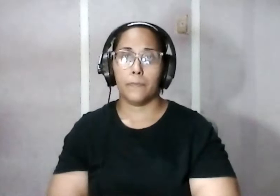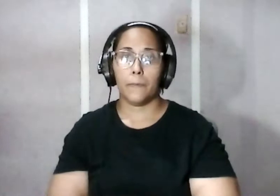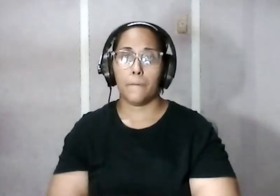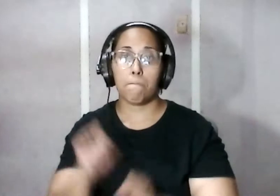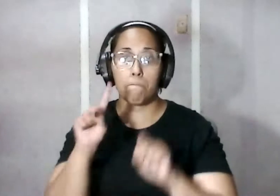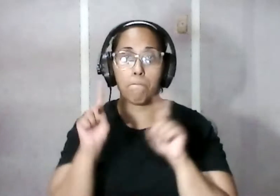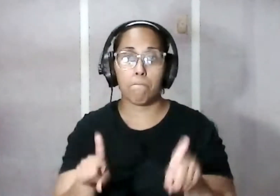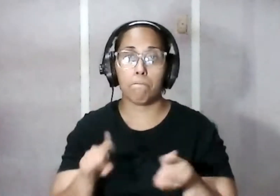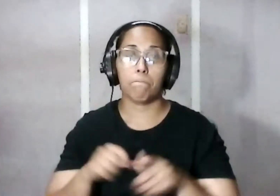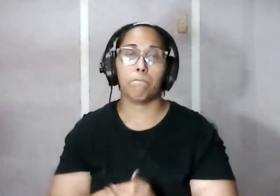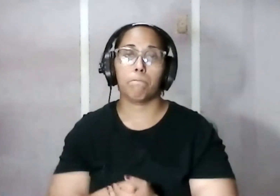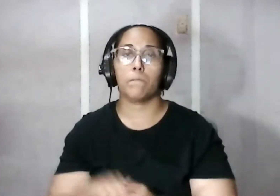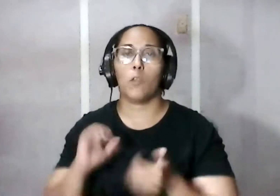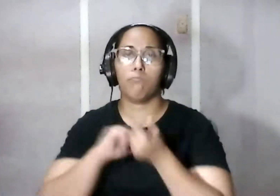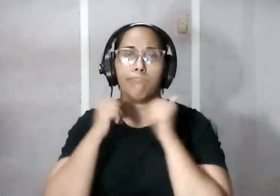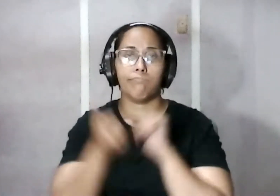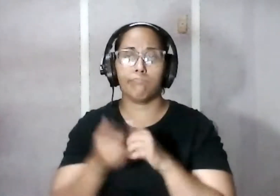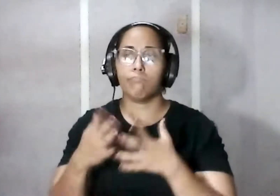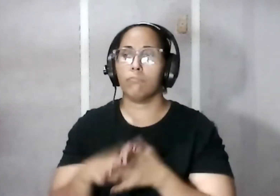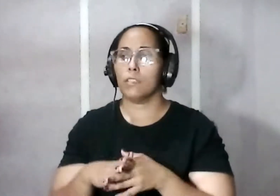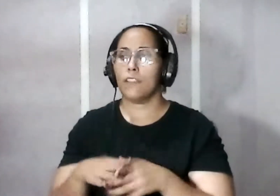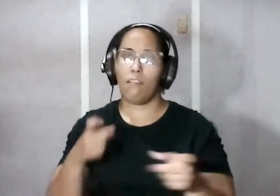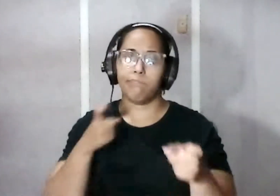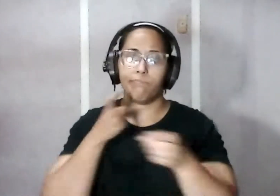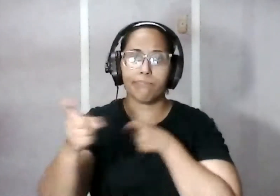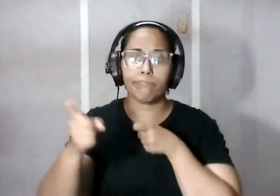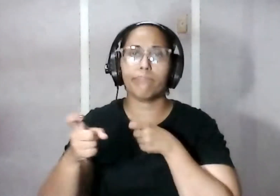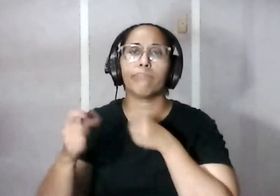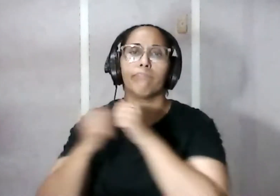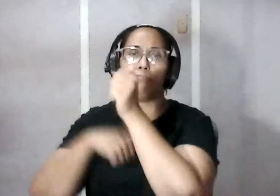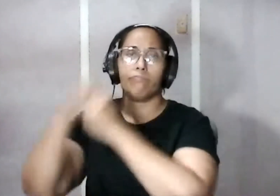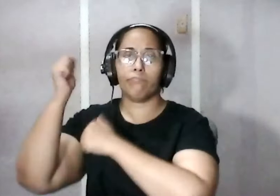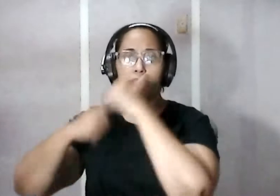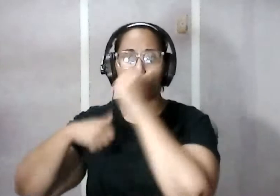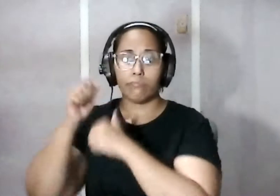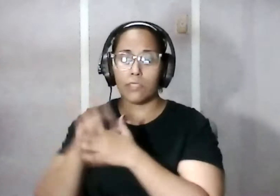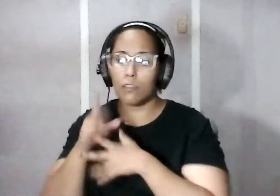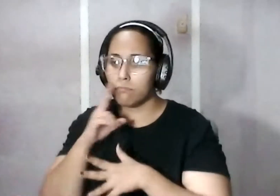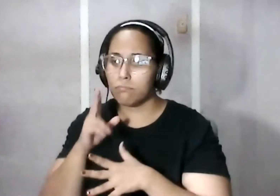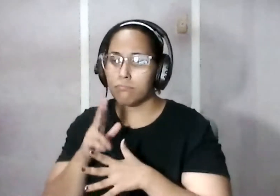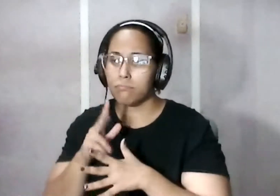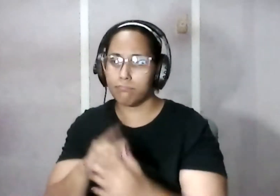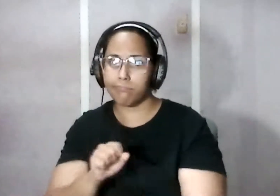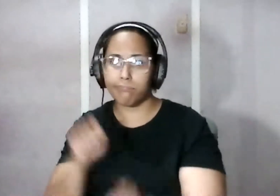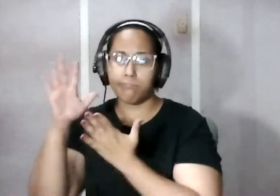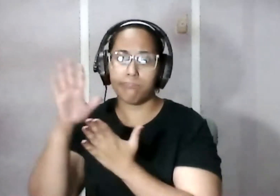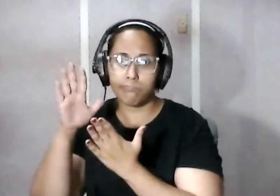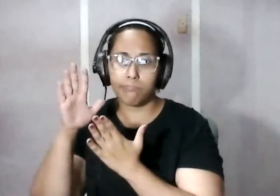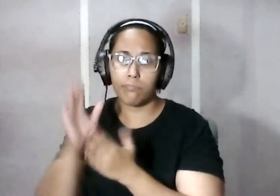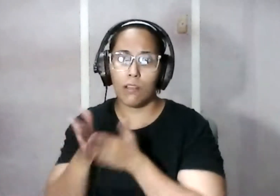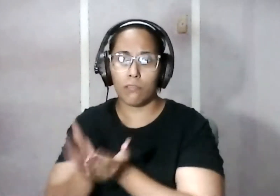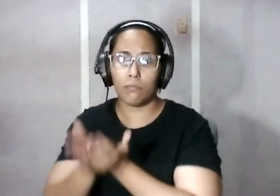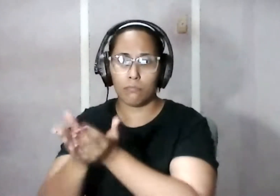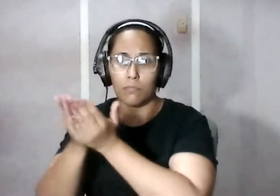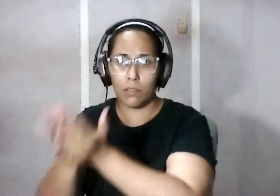preguntan cómo se vieron afectadas esas fortificaciones ante el asedio que sufrían barcos que traían